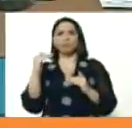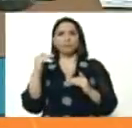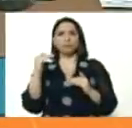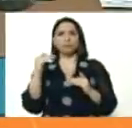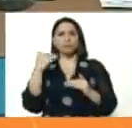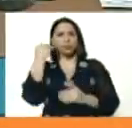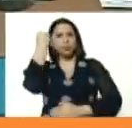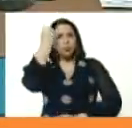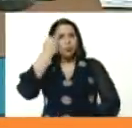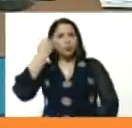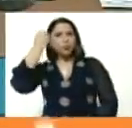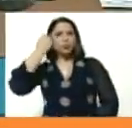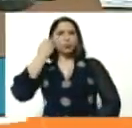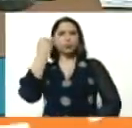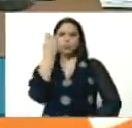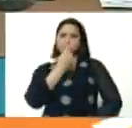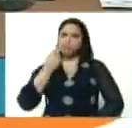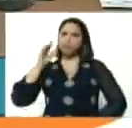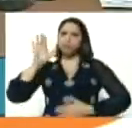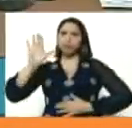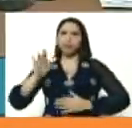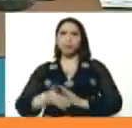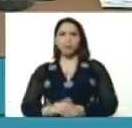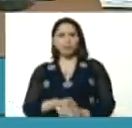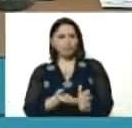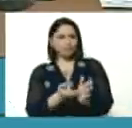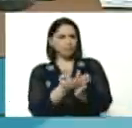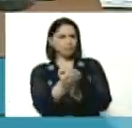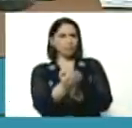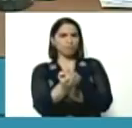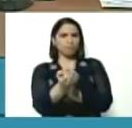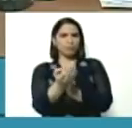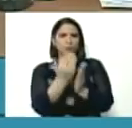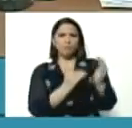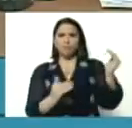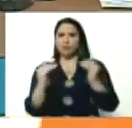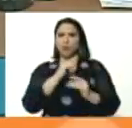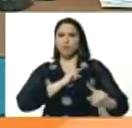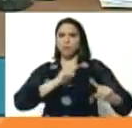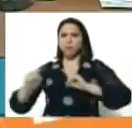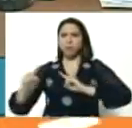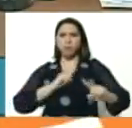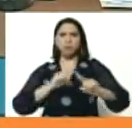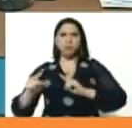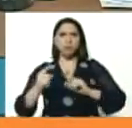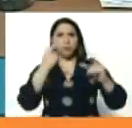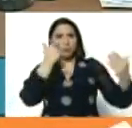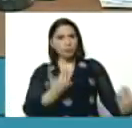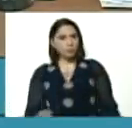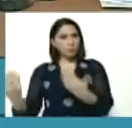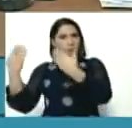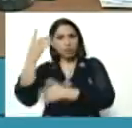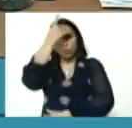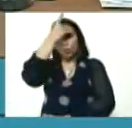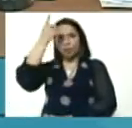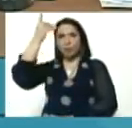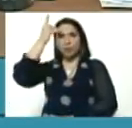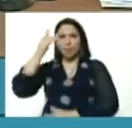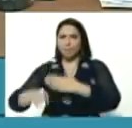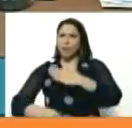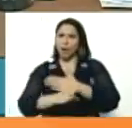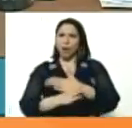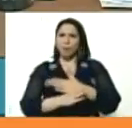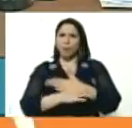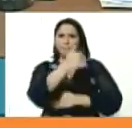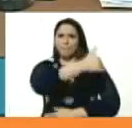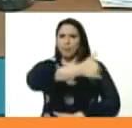pensamiento, de compromiso, de lealtad, de moral, y de acción, adelante, Diosdado, vamos a presentar